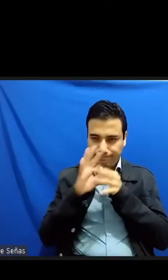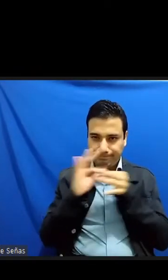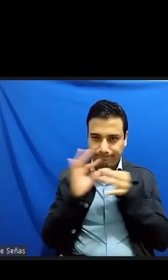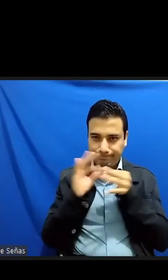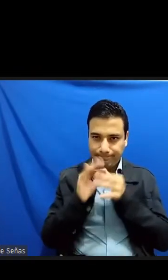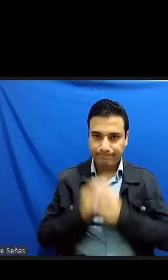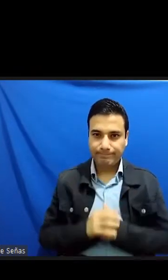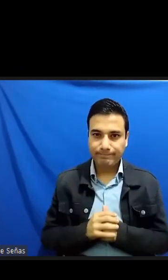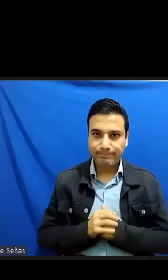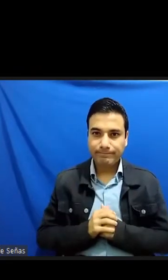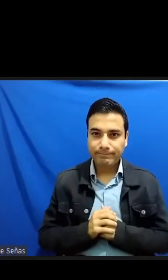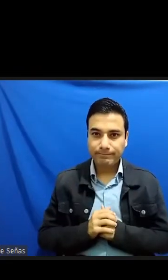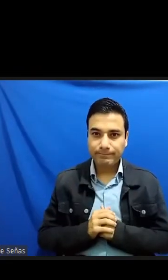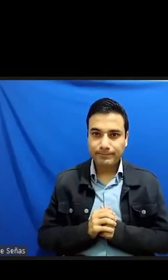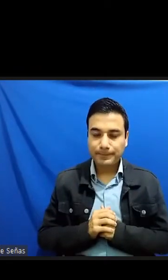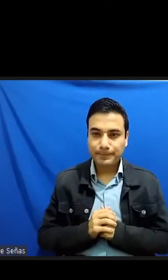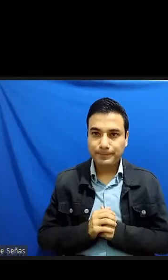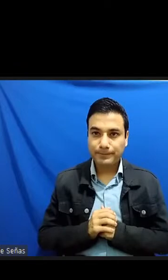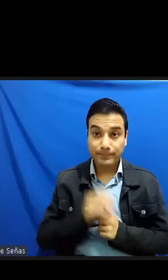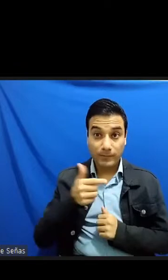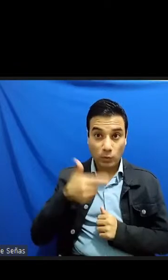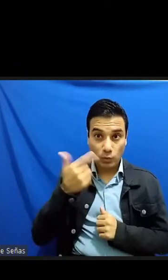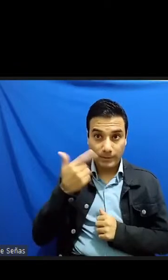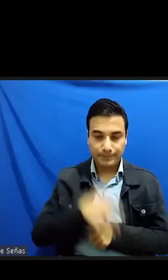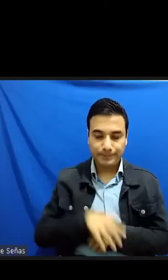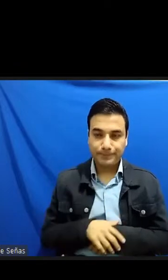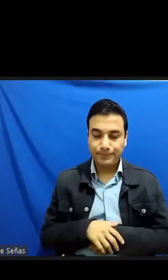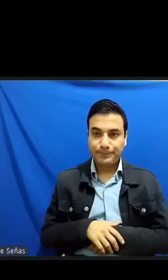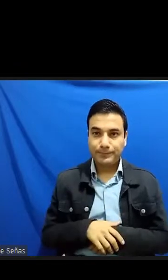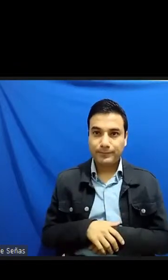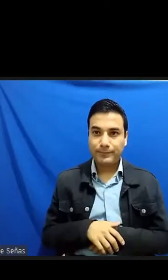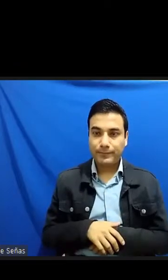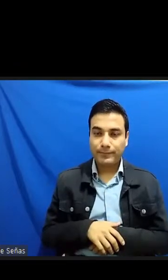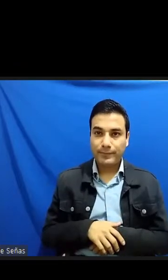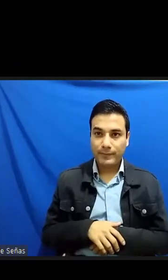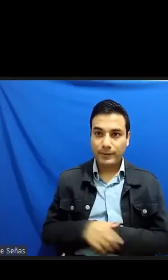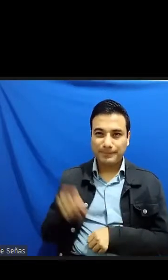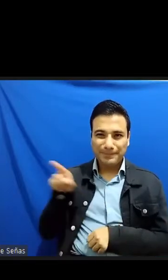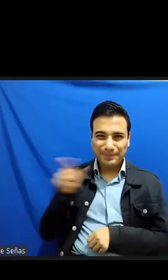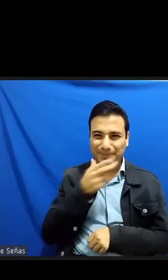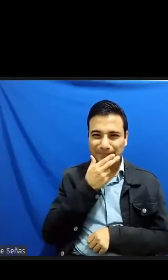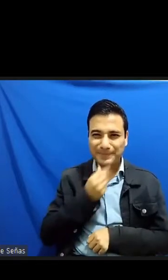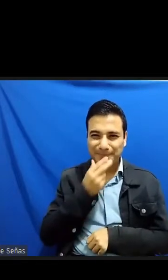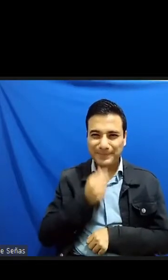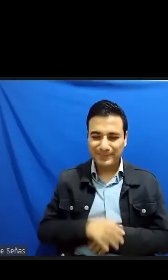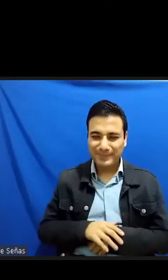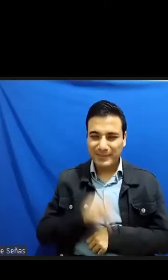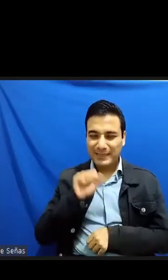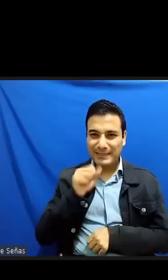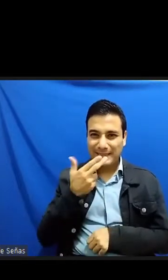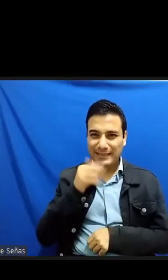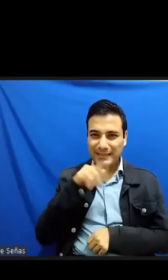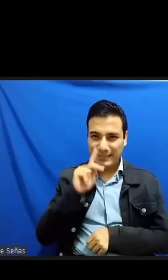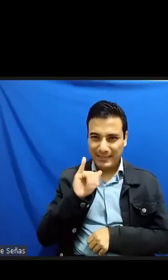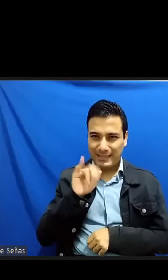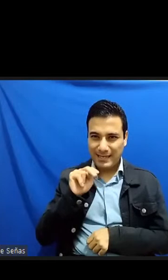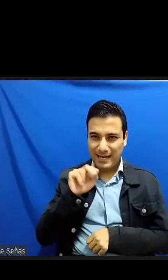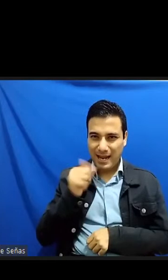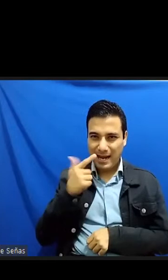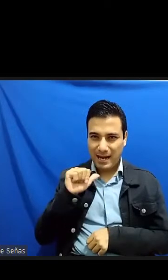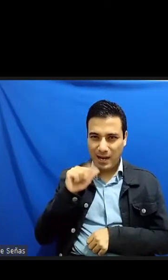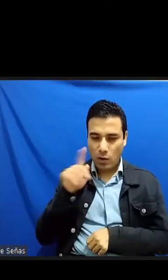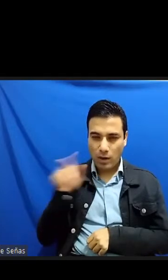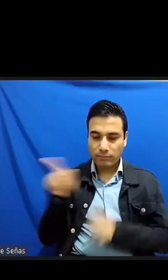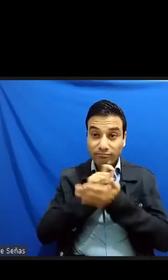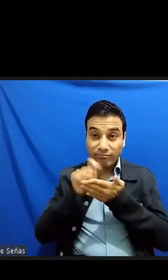12 todo en Chiqui Nagaoka estuvo fuera de orden enamorarse